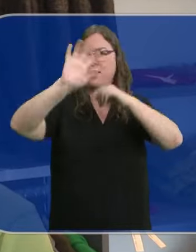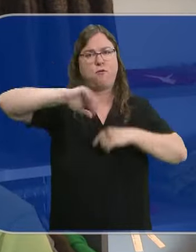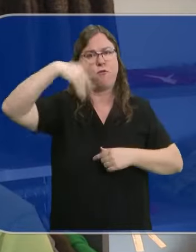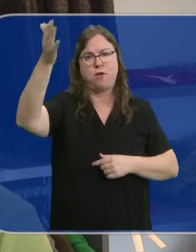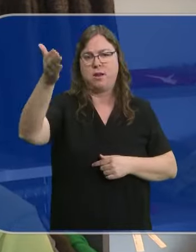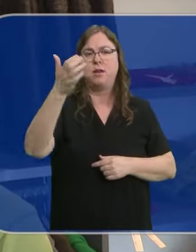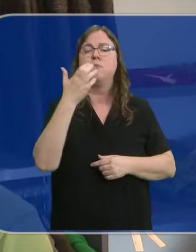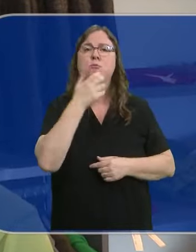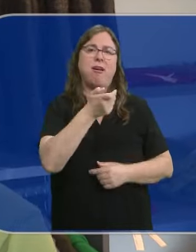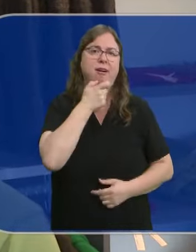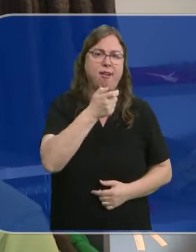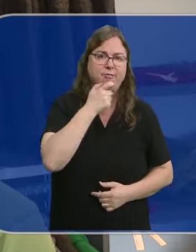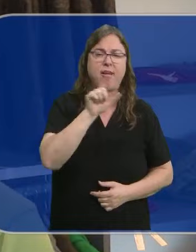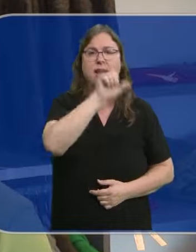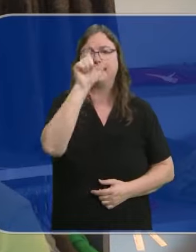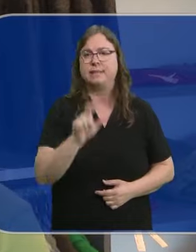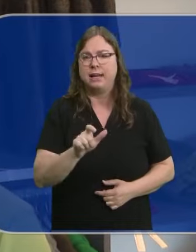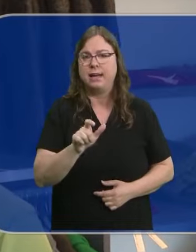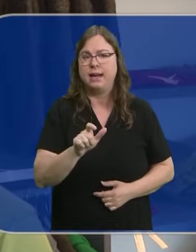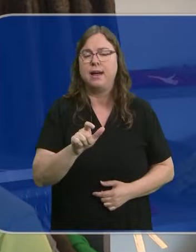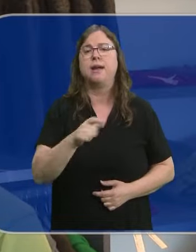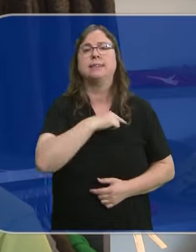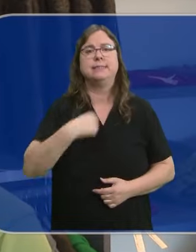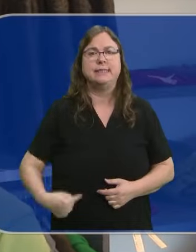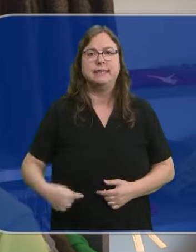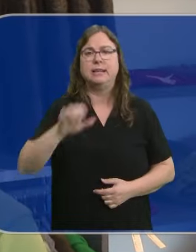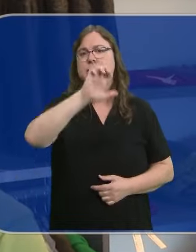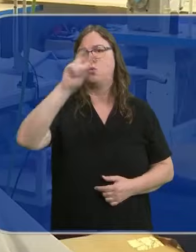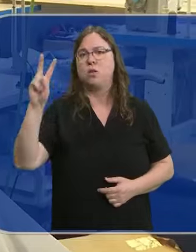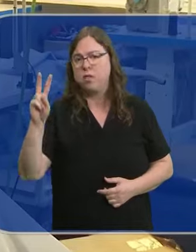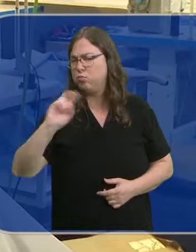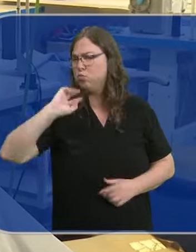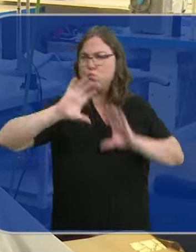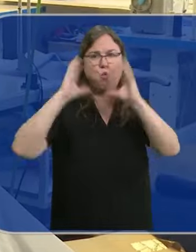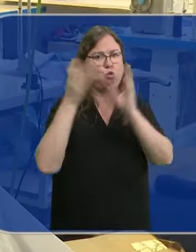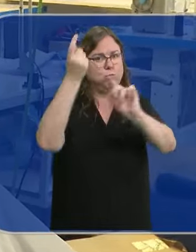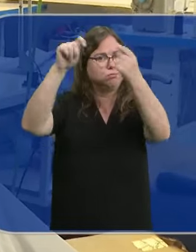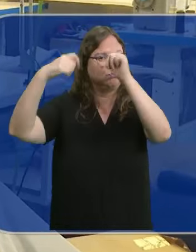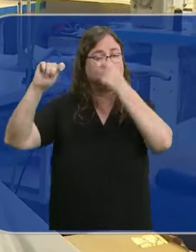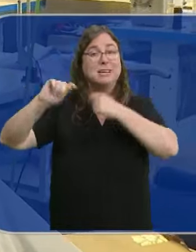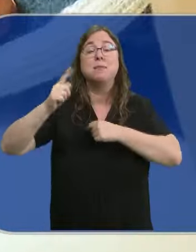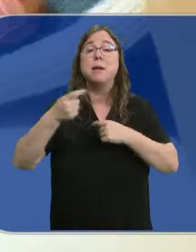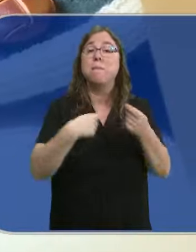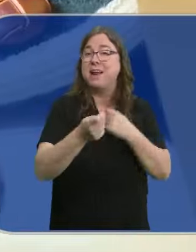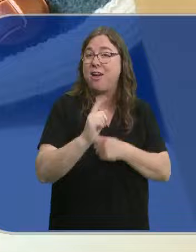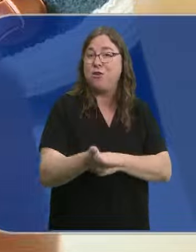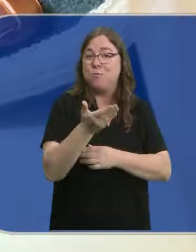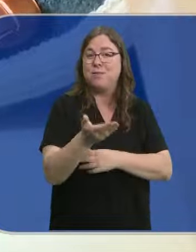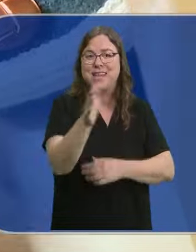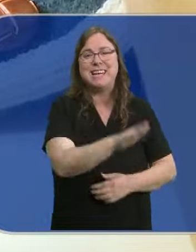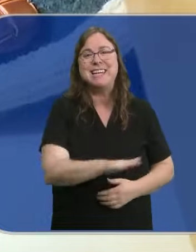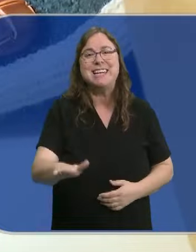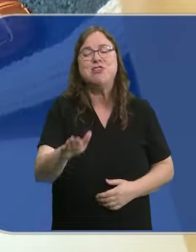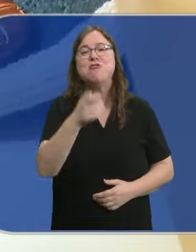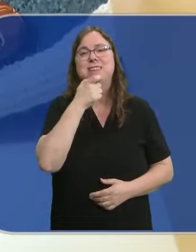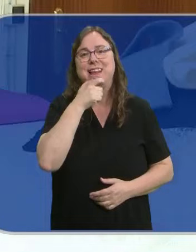fabricamos, por ejemplo Inglaterra, Italia, China, Estados Unidos, por todo el mundo. Aunque su principal mercado son los niños